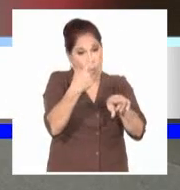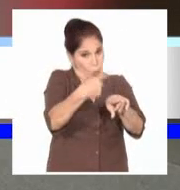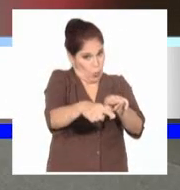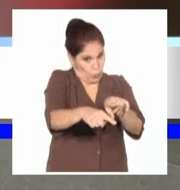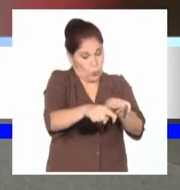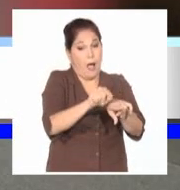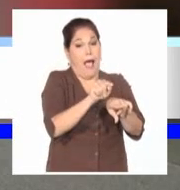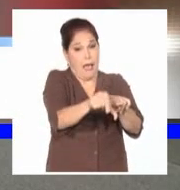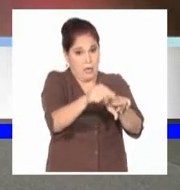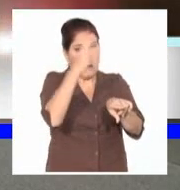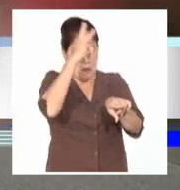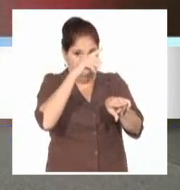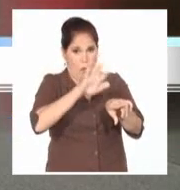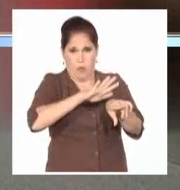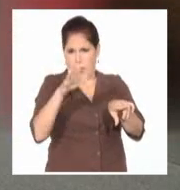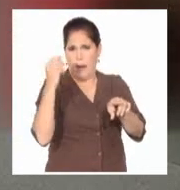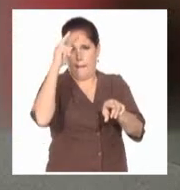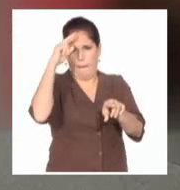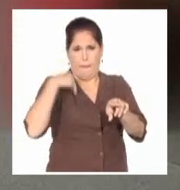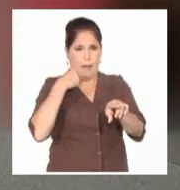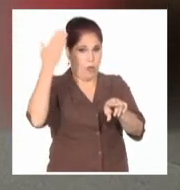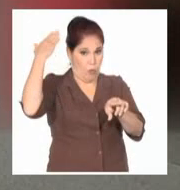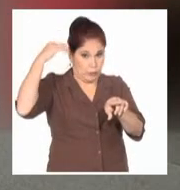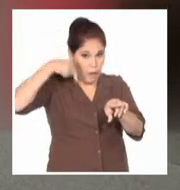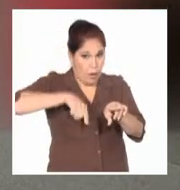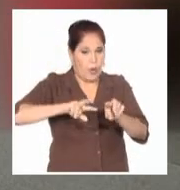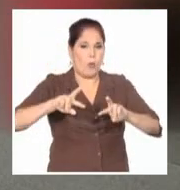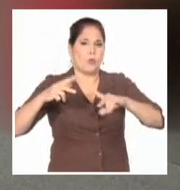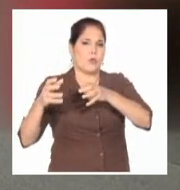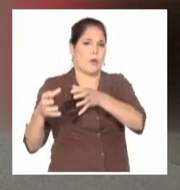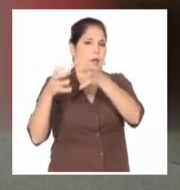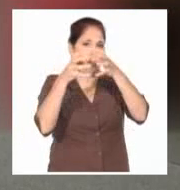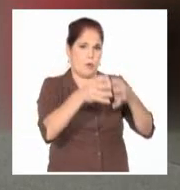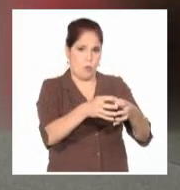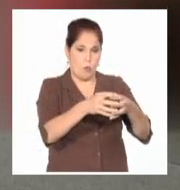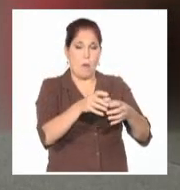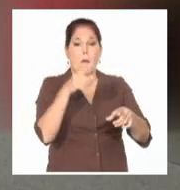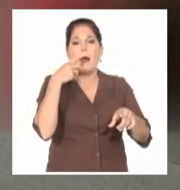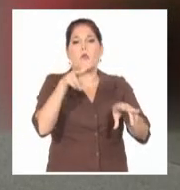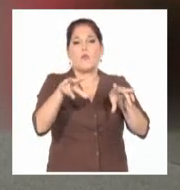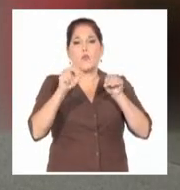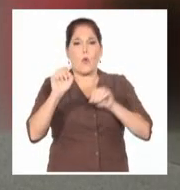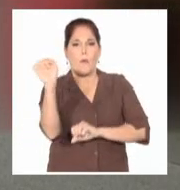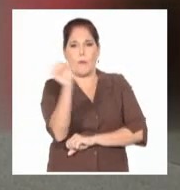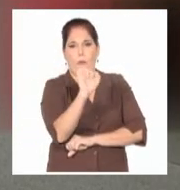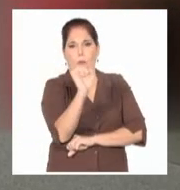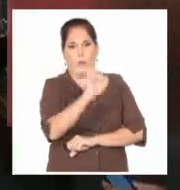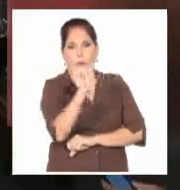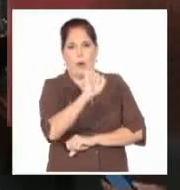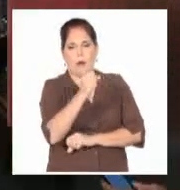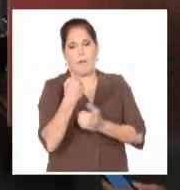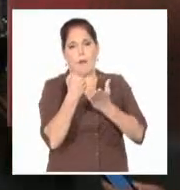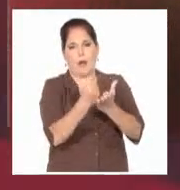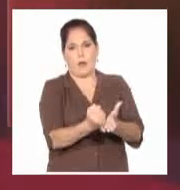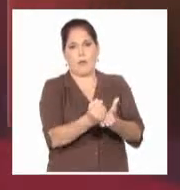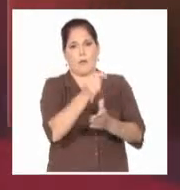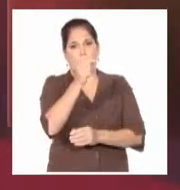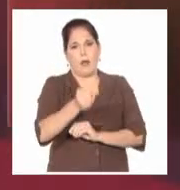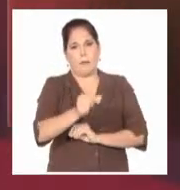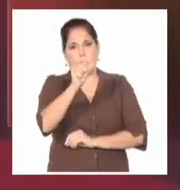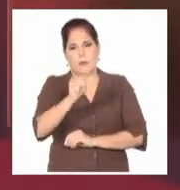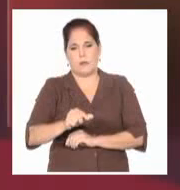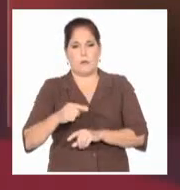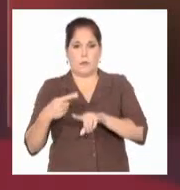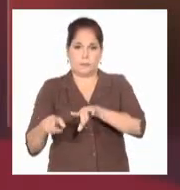territorio mexicano. También forman parte del apoyo cuatro unidades móviles y nueve vehículos de brigada. Incluso quiero